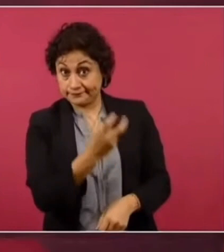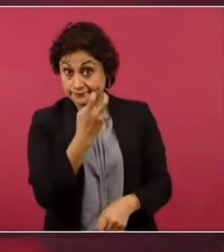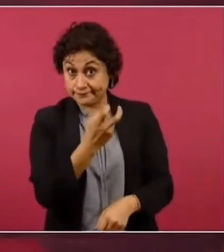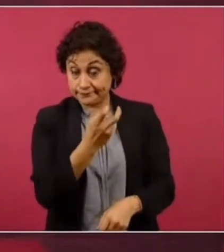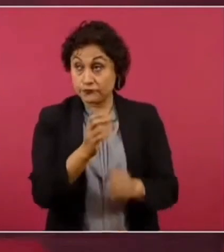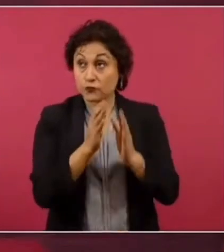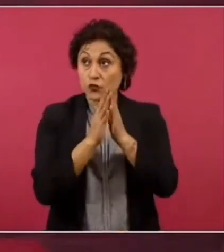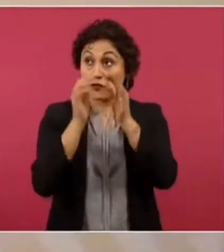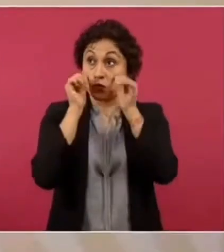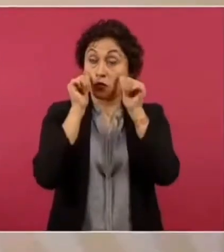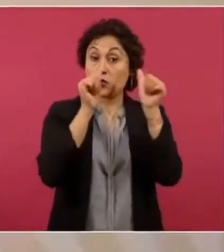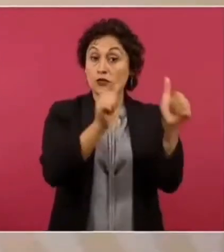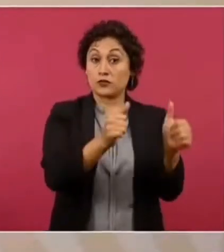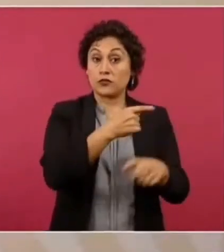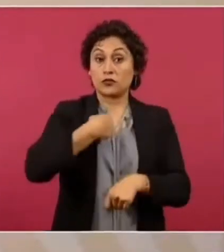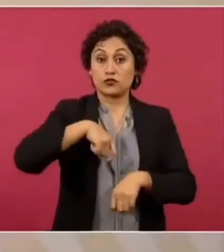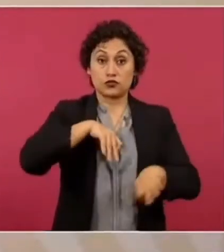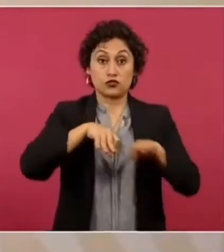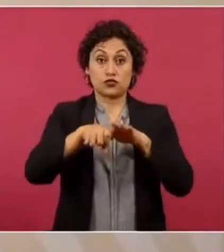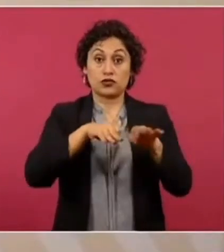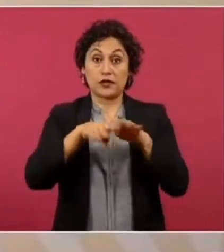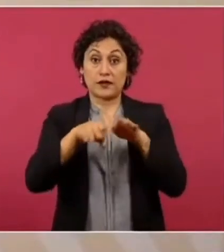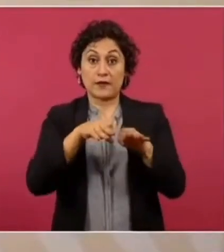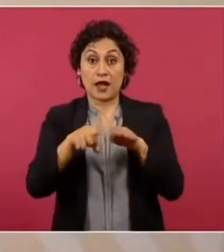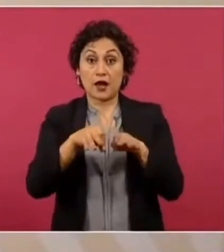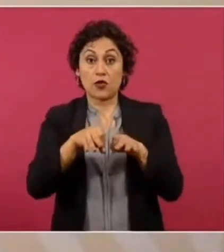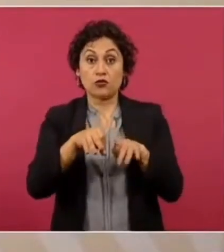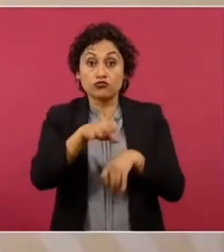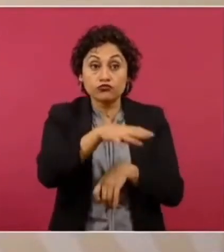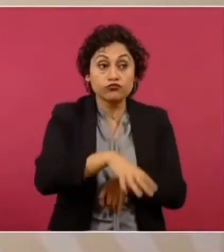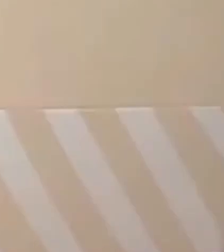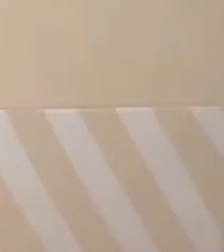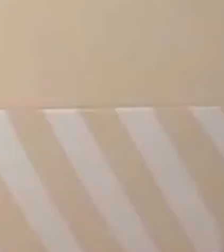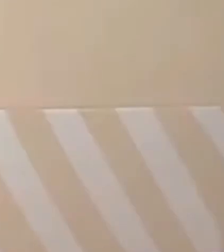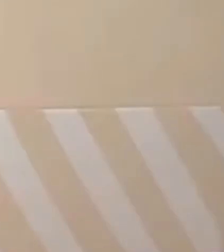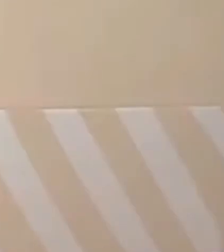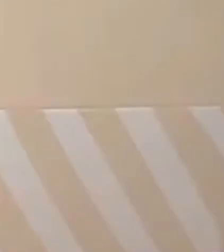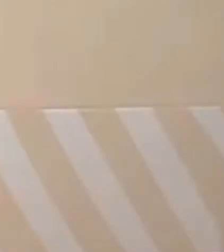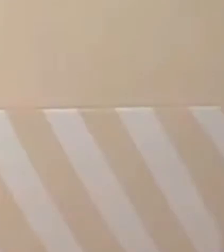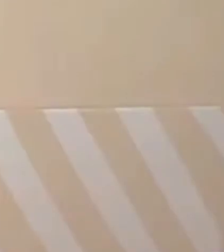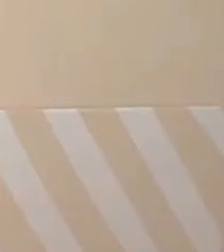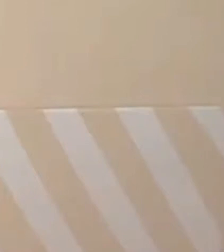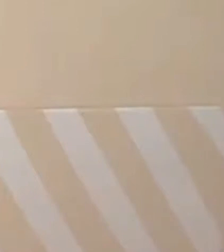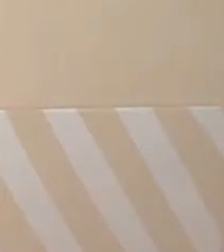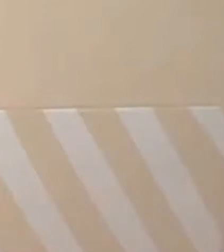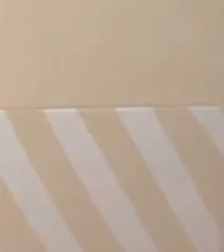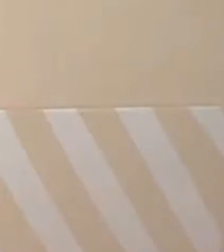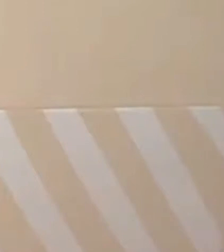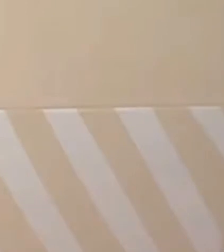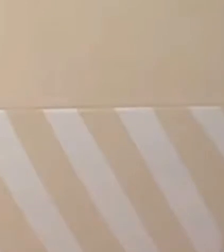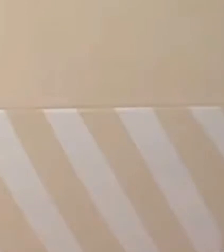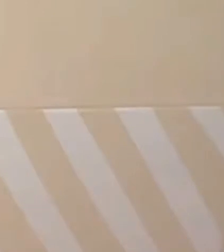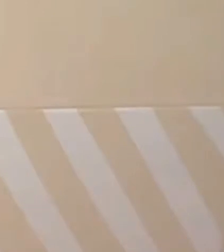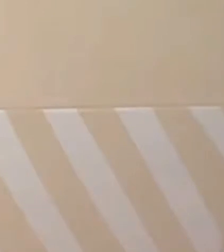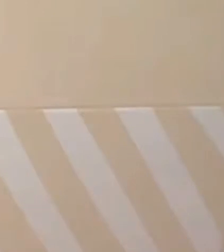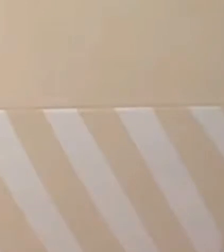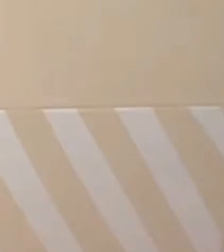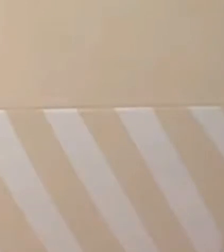el trabajo que se hizo por parte de la Guardia Nacional y de la Secretaría de Defensa